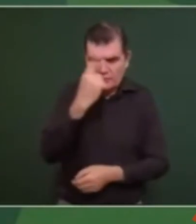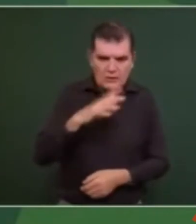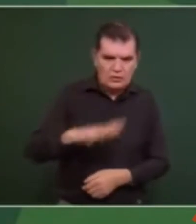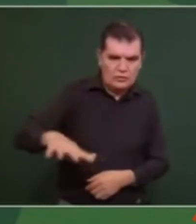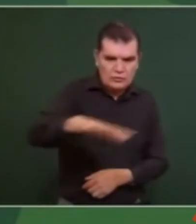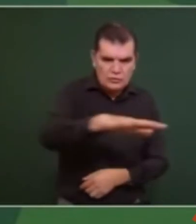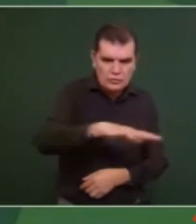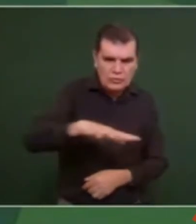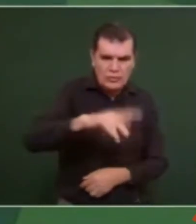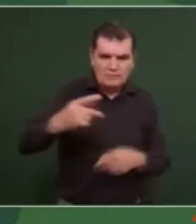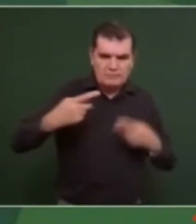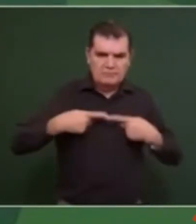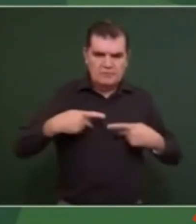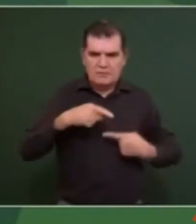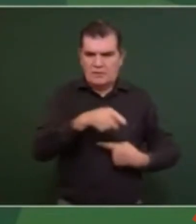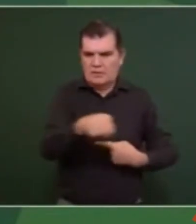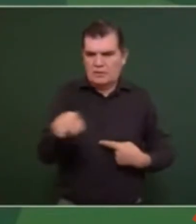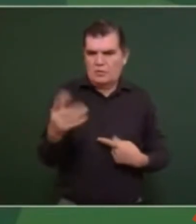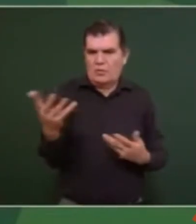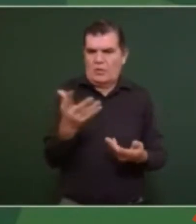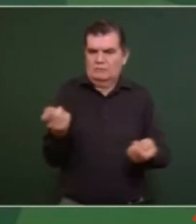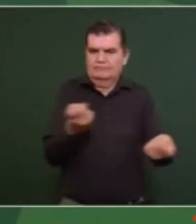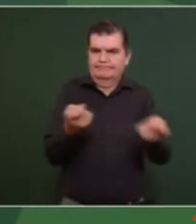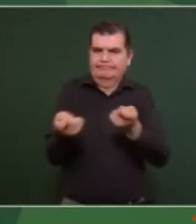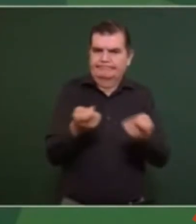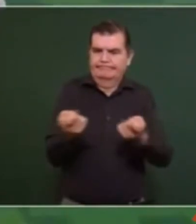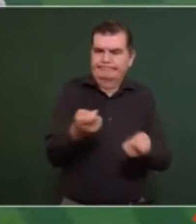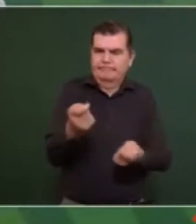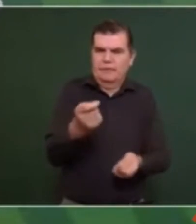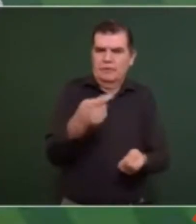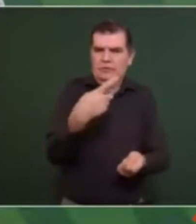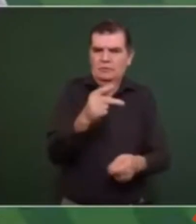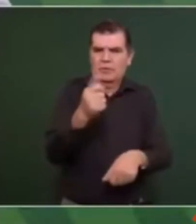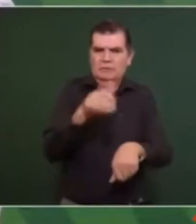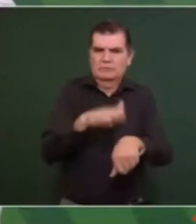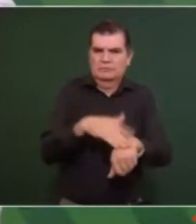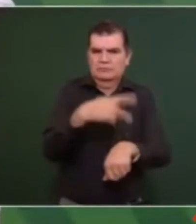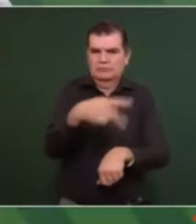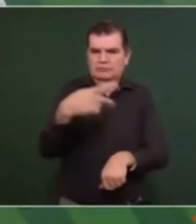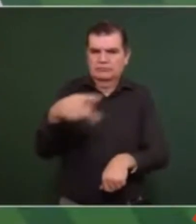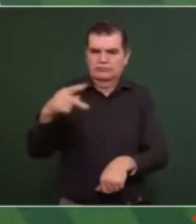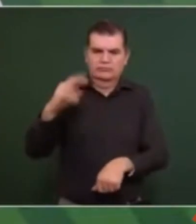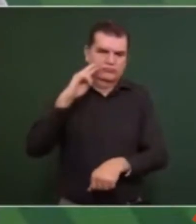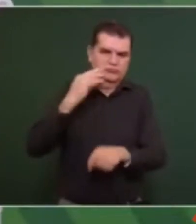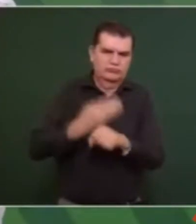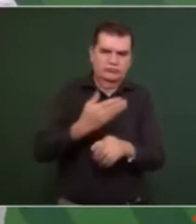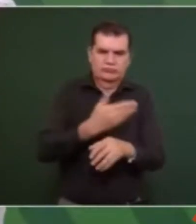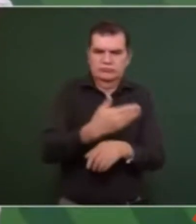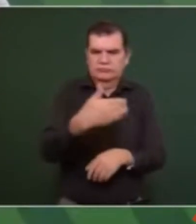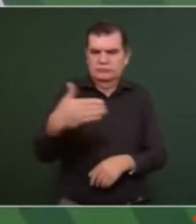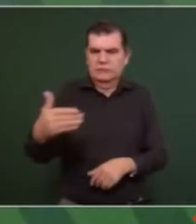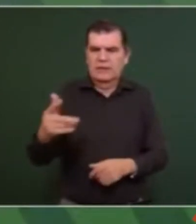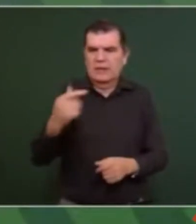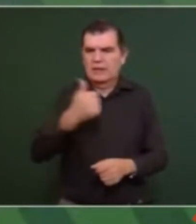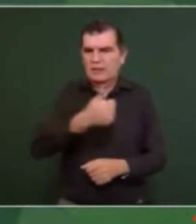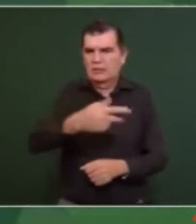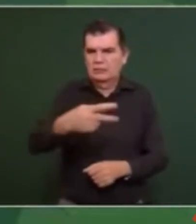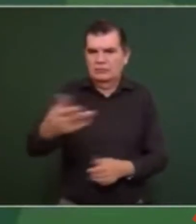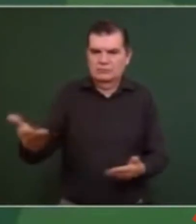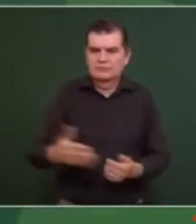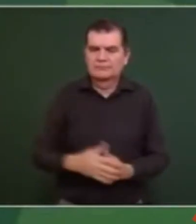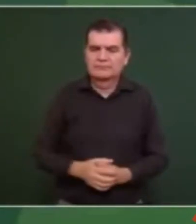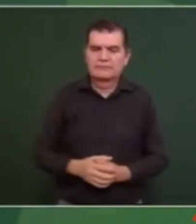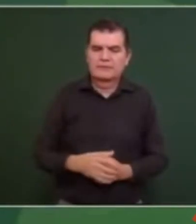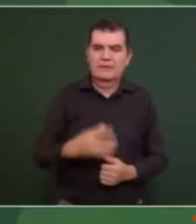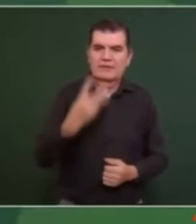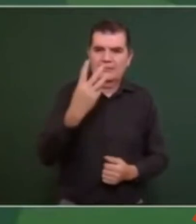maneje lo que por derecho le corresponde. decía yo tres